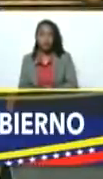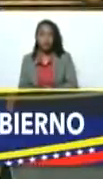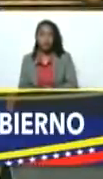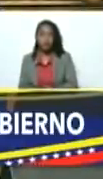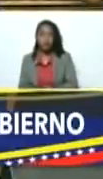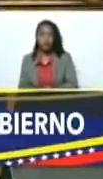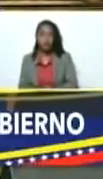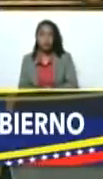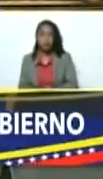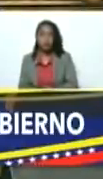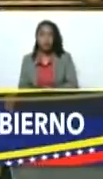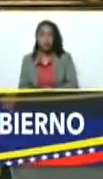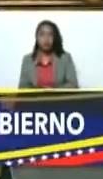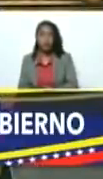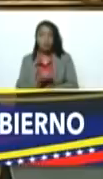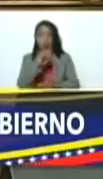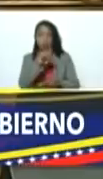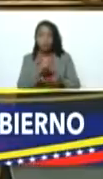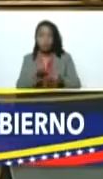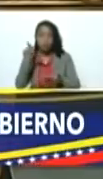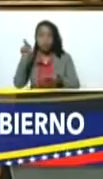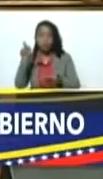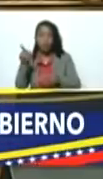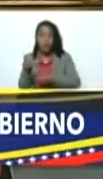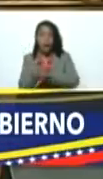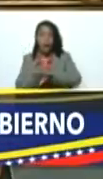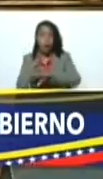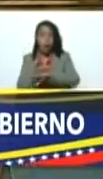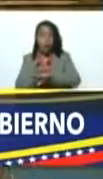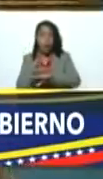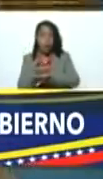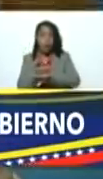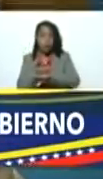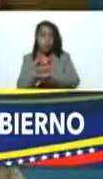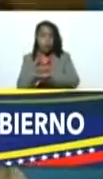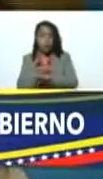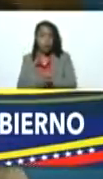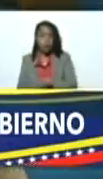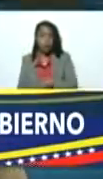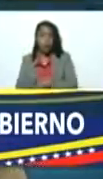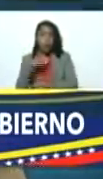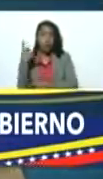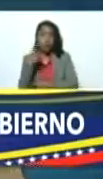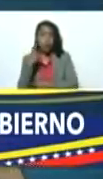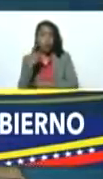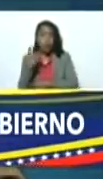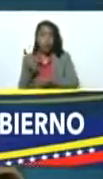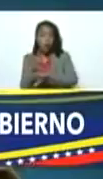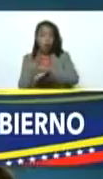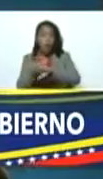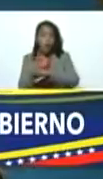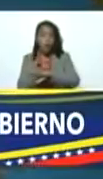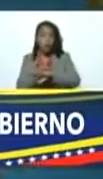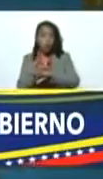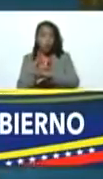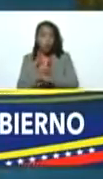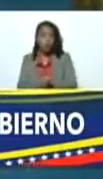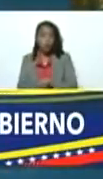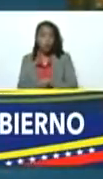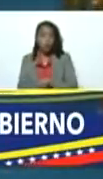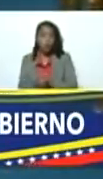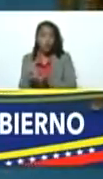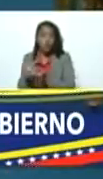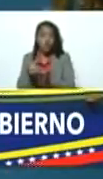esto es para esto a las gobernaciones solamente a las gobernaciones por